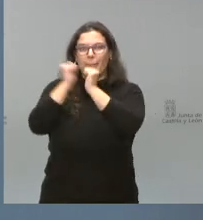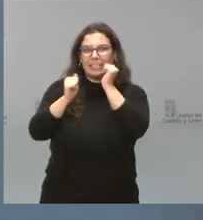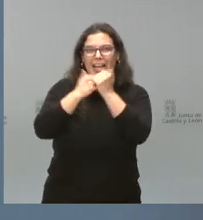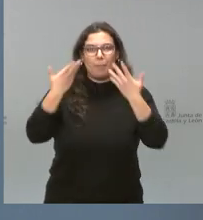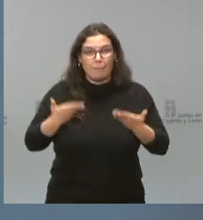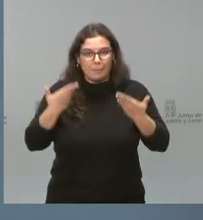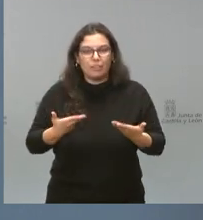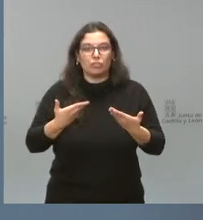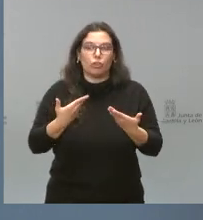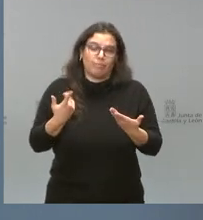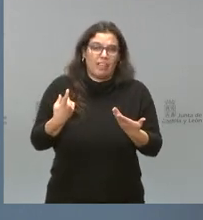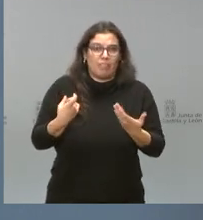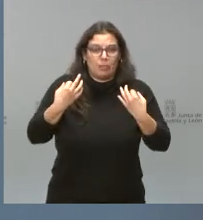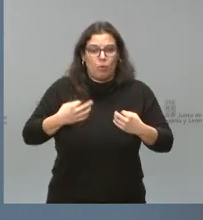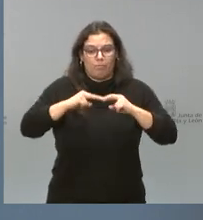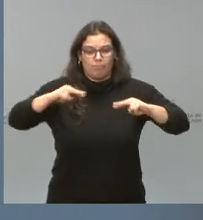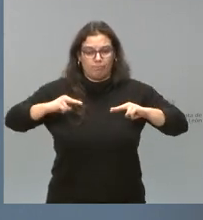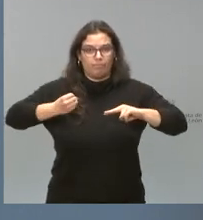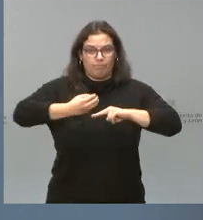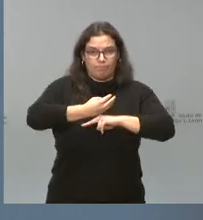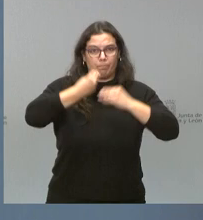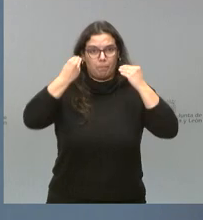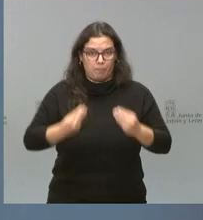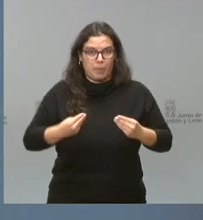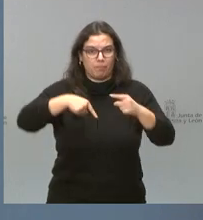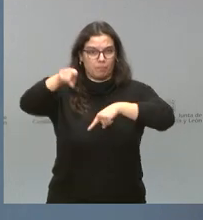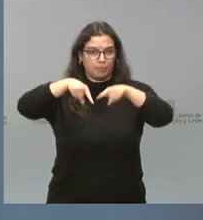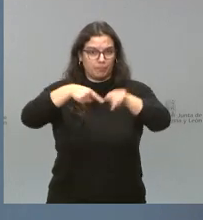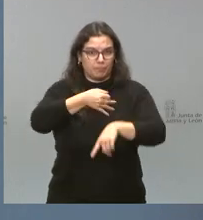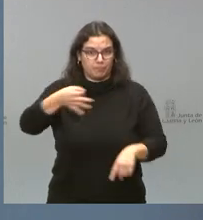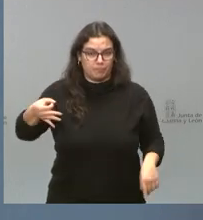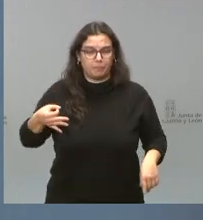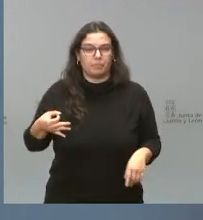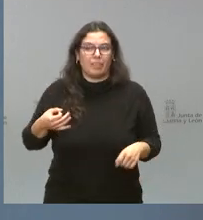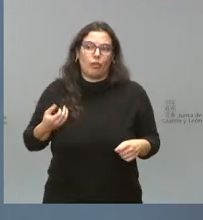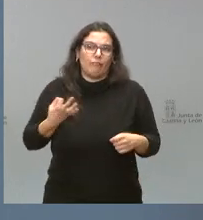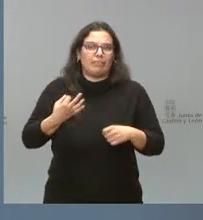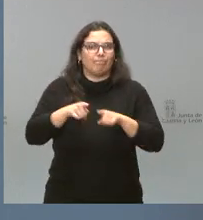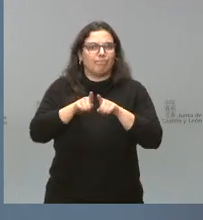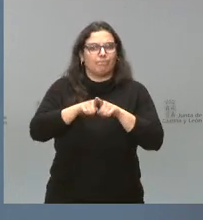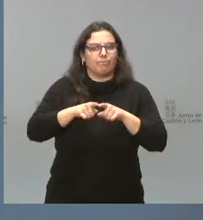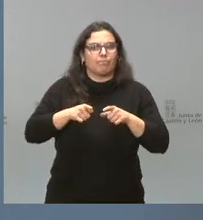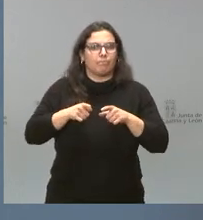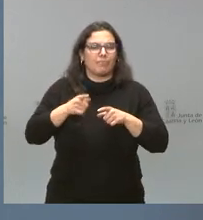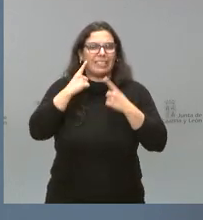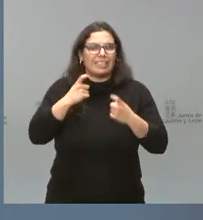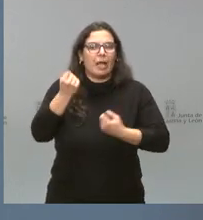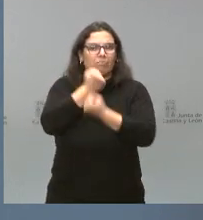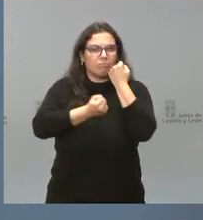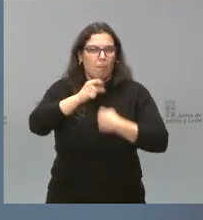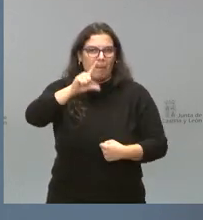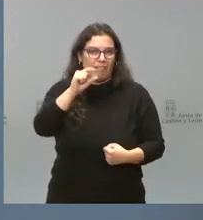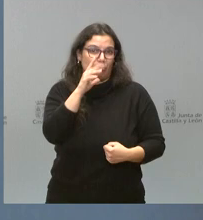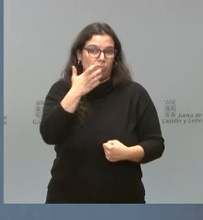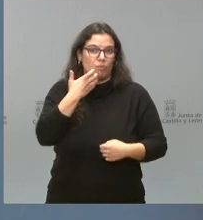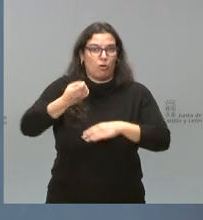peso y que exigen, por tanto, su distribución con un coste más económico como puede ser la oferta del transporte